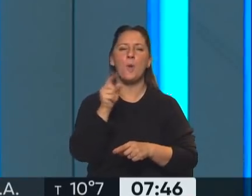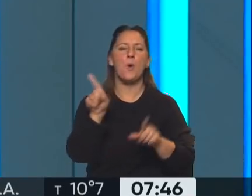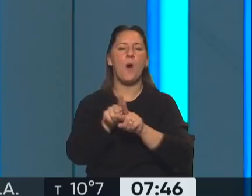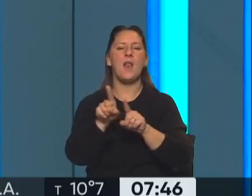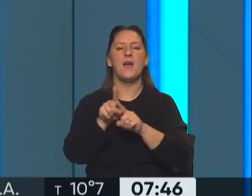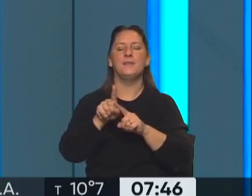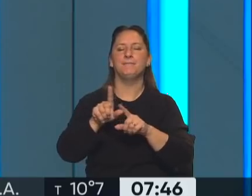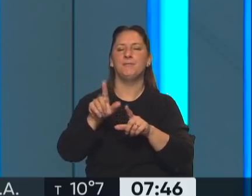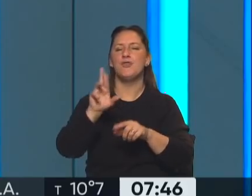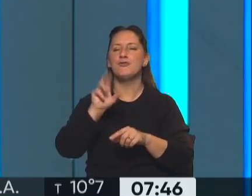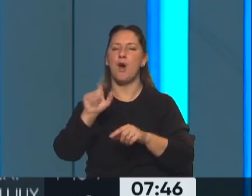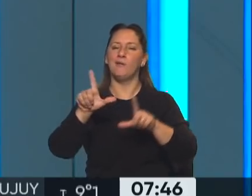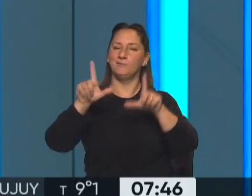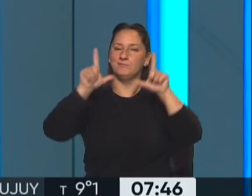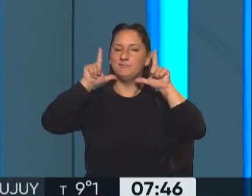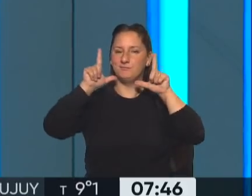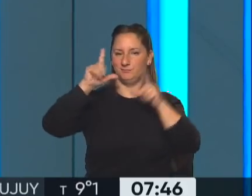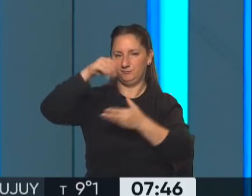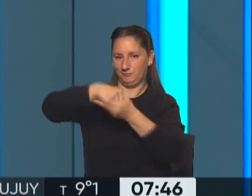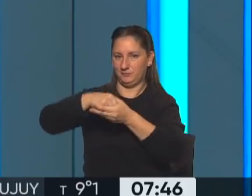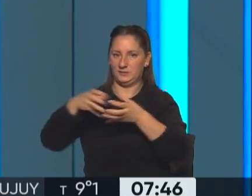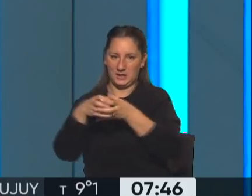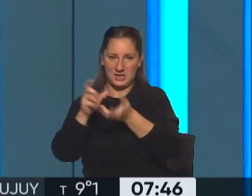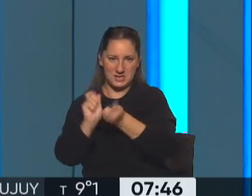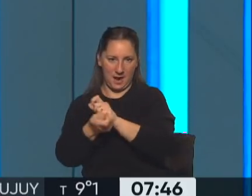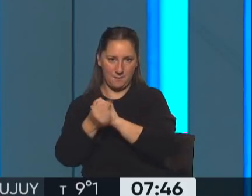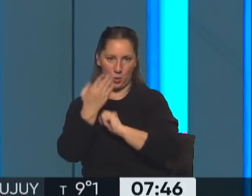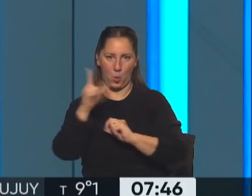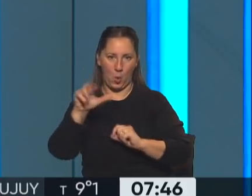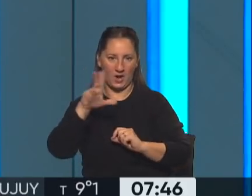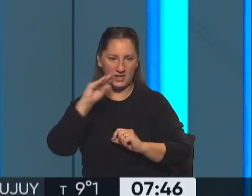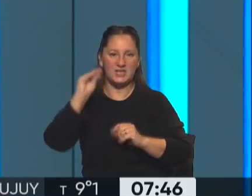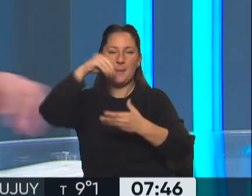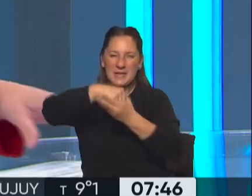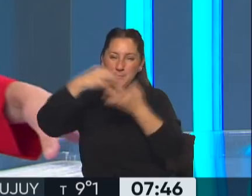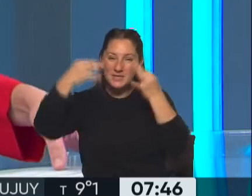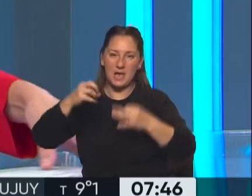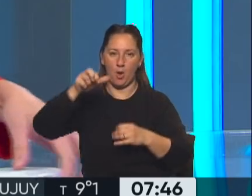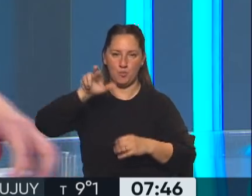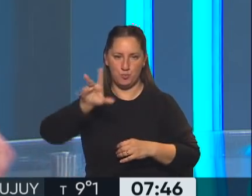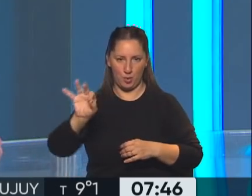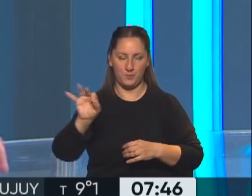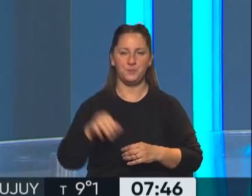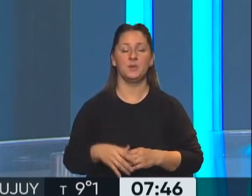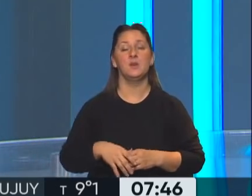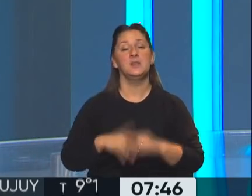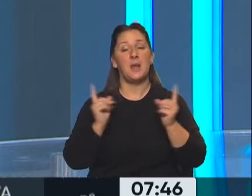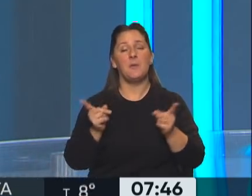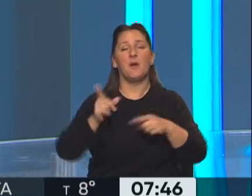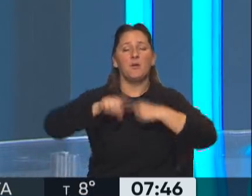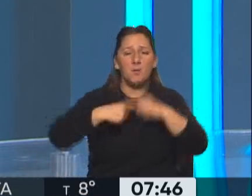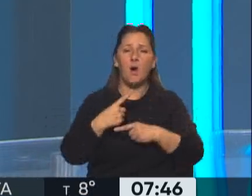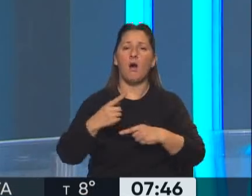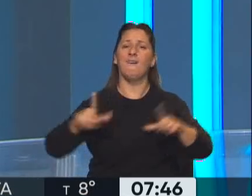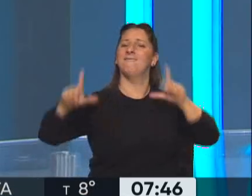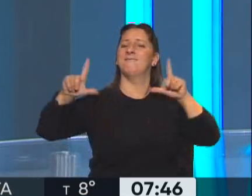y el protagonismo de Patricia Bullrich dentro de Juntos por el Cambio y en particular en el PRO. Es muy triste, digo, seguir hablando de rédito